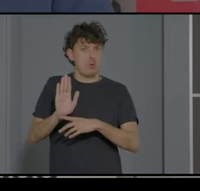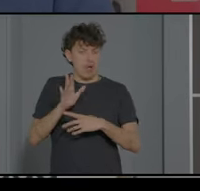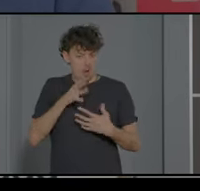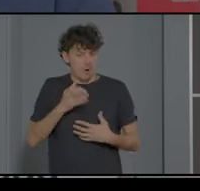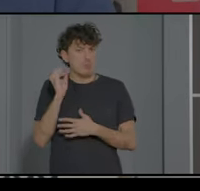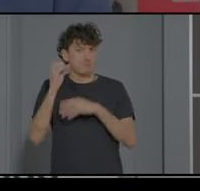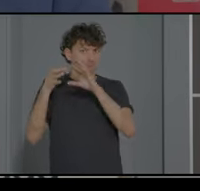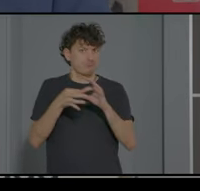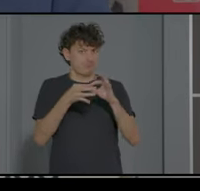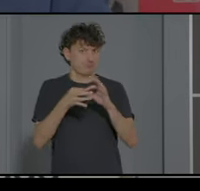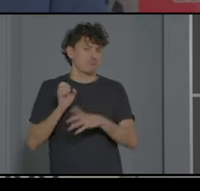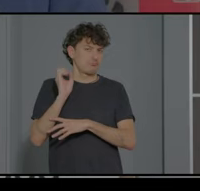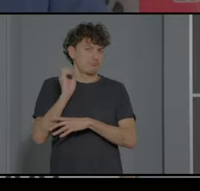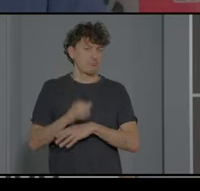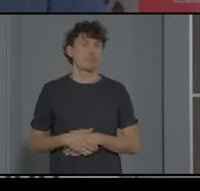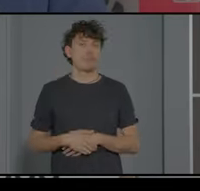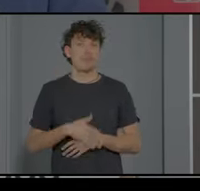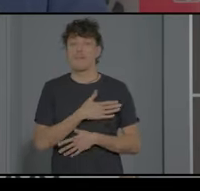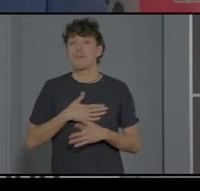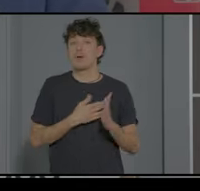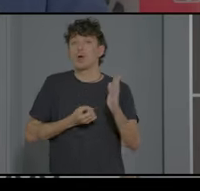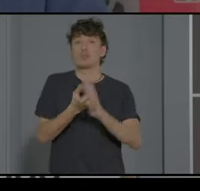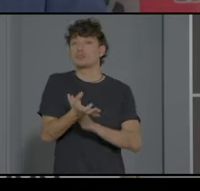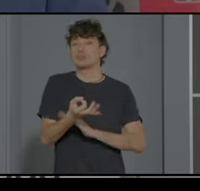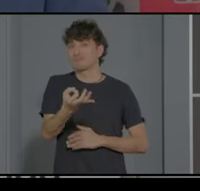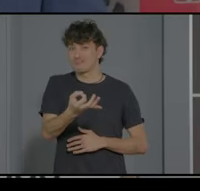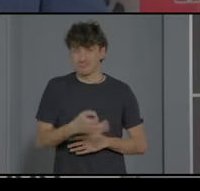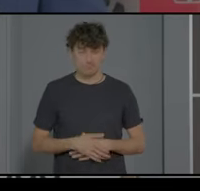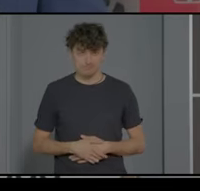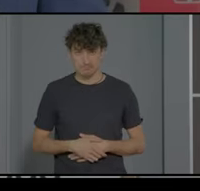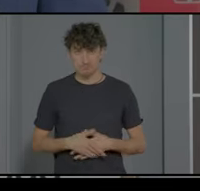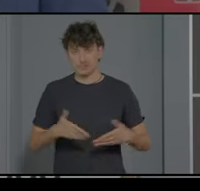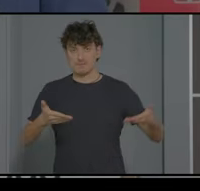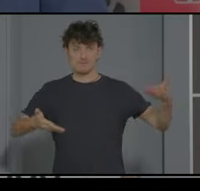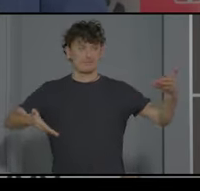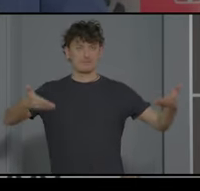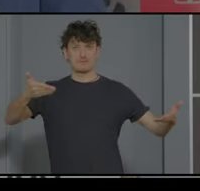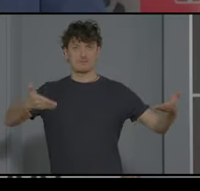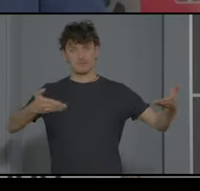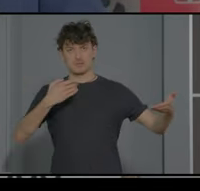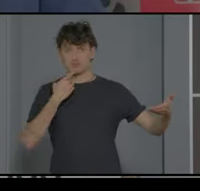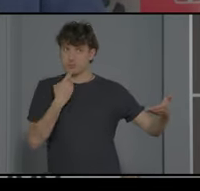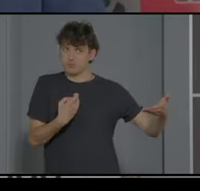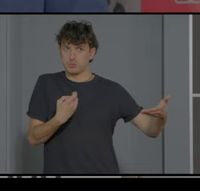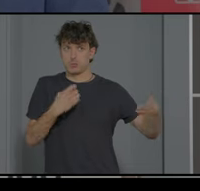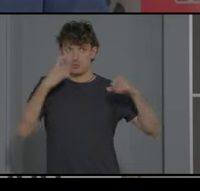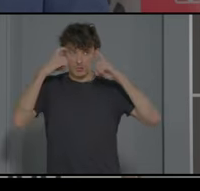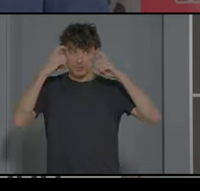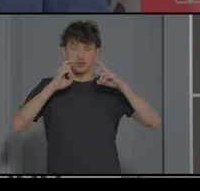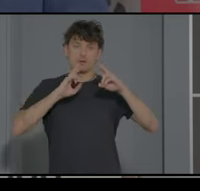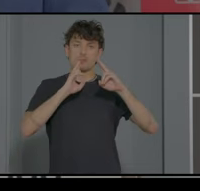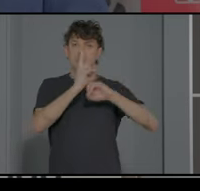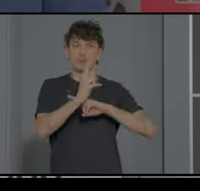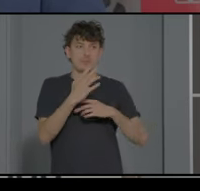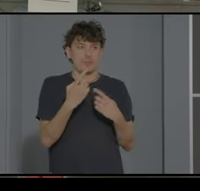que voy a intentar trasladar es el complicado equilibrio que tenemos que mantener para intentar dar respuesta a